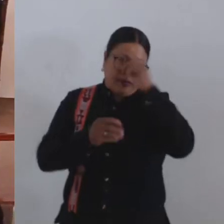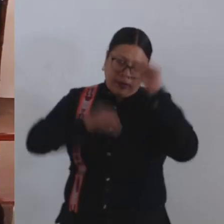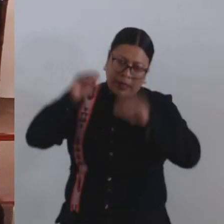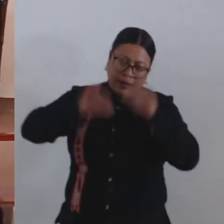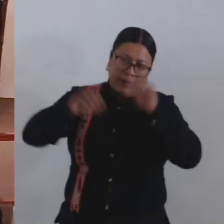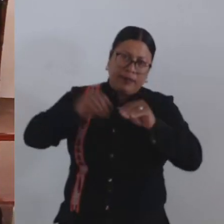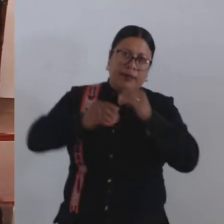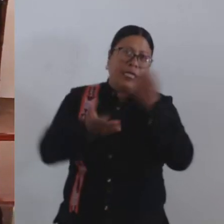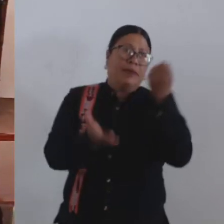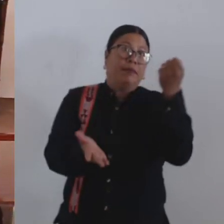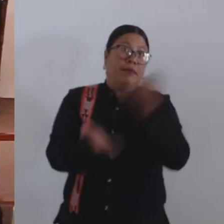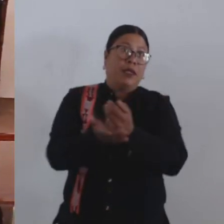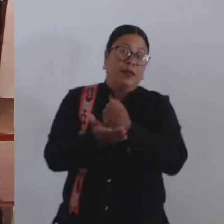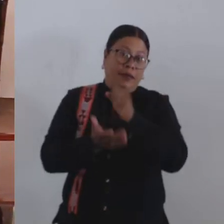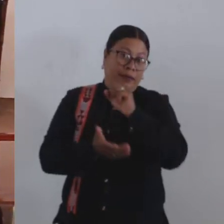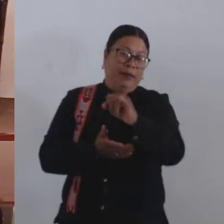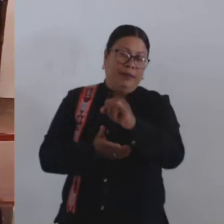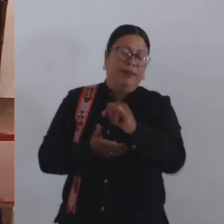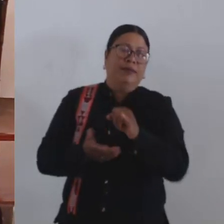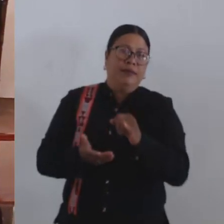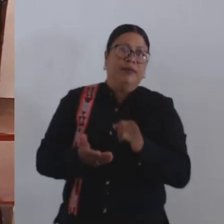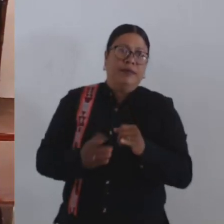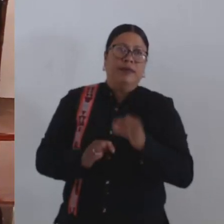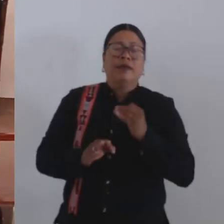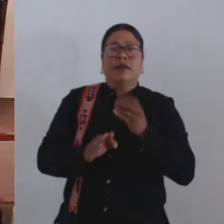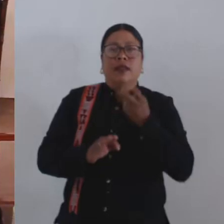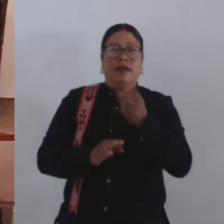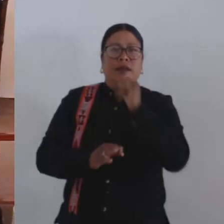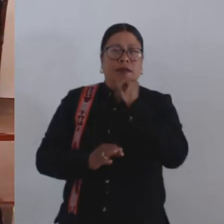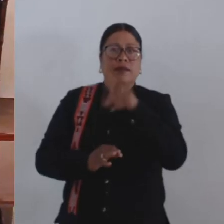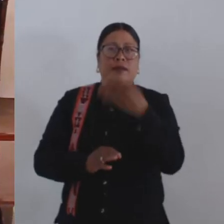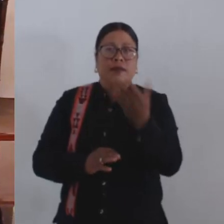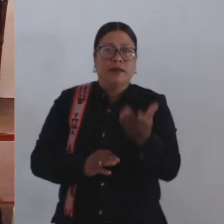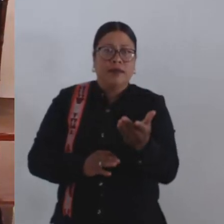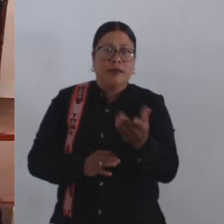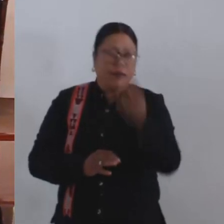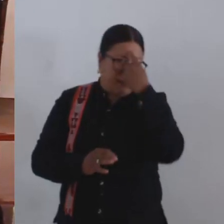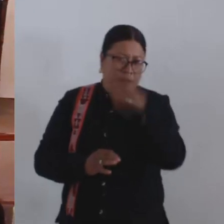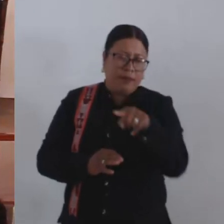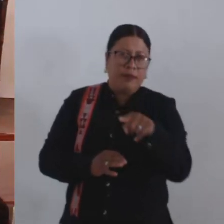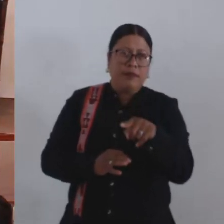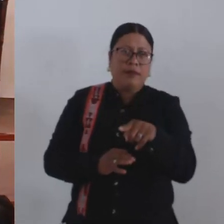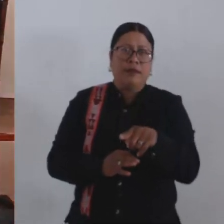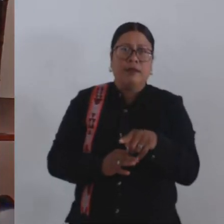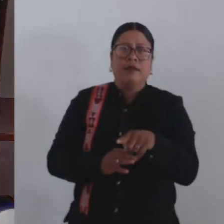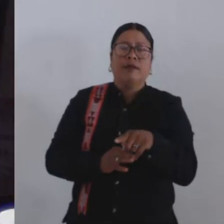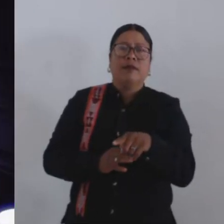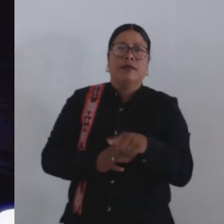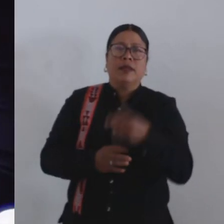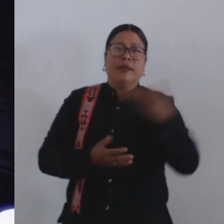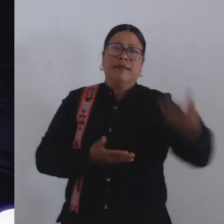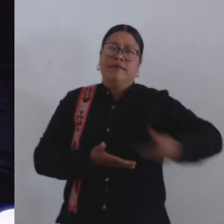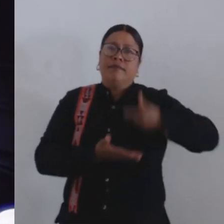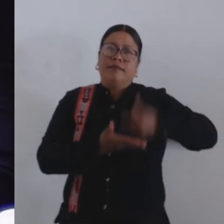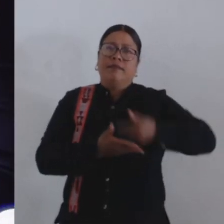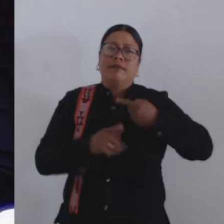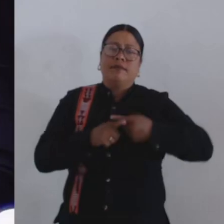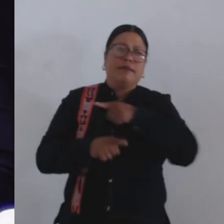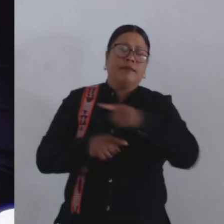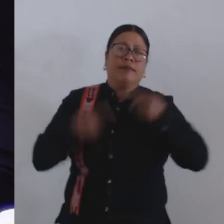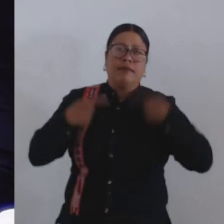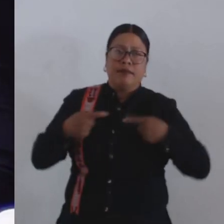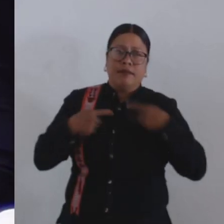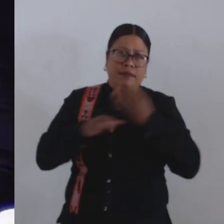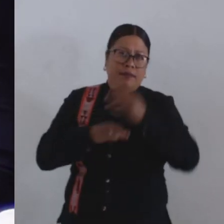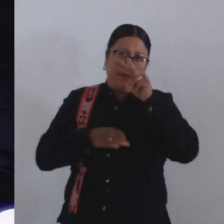aprobación del mismo, atiende precisamente a una petición, no sólo ciudadana y que hoy